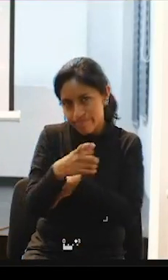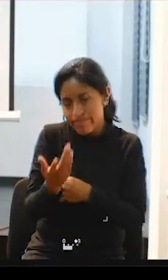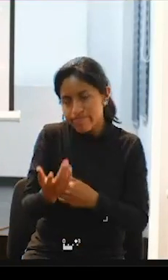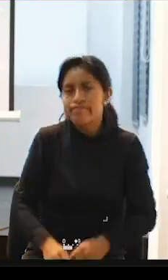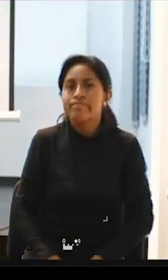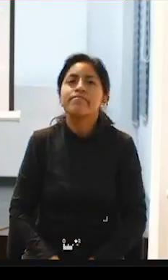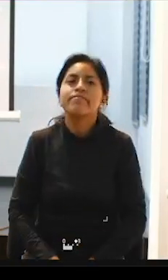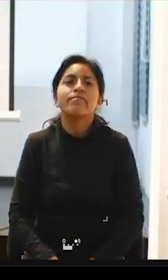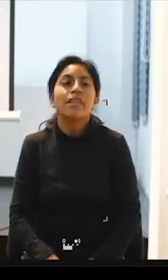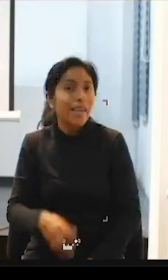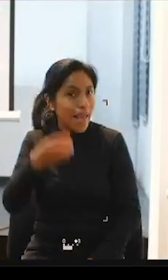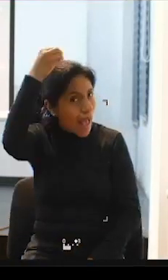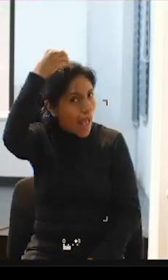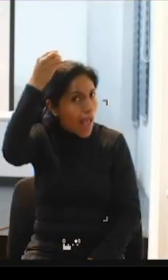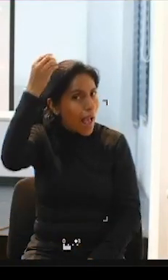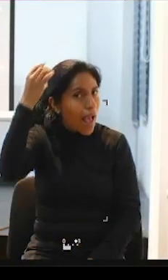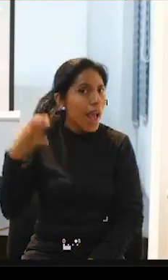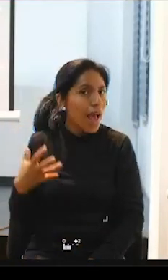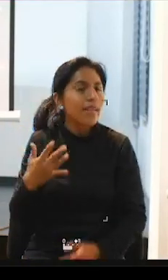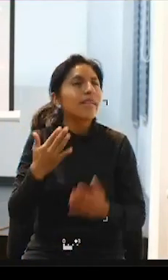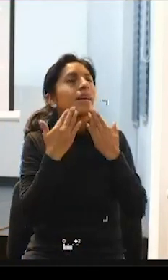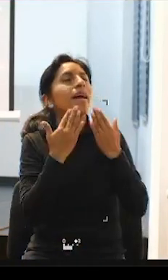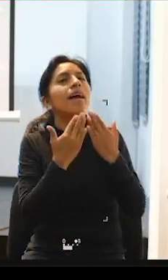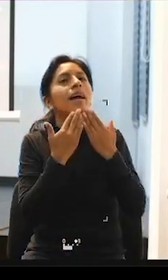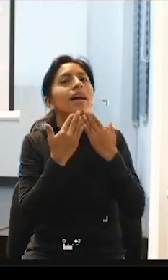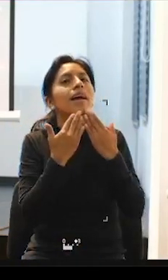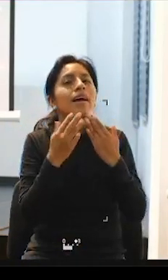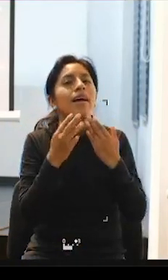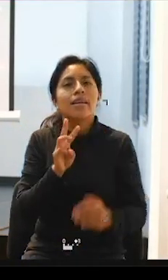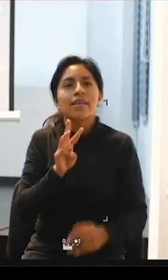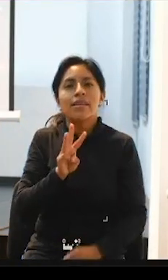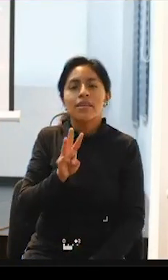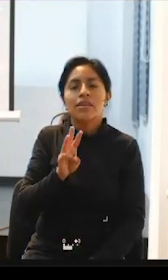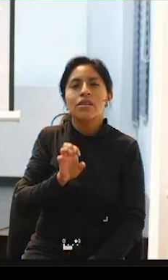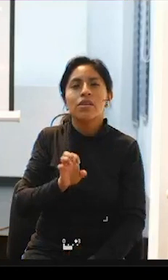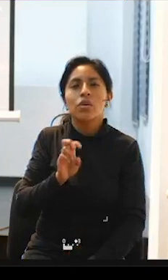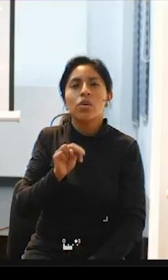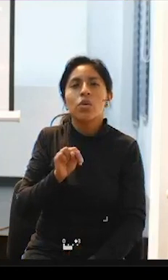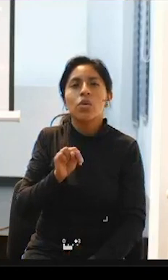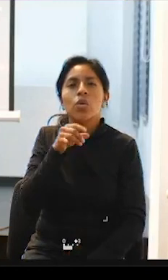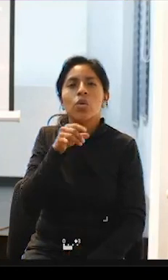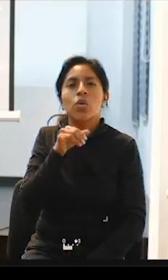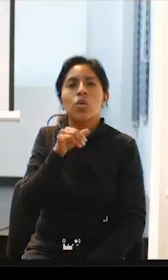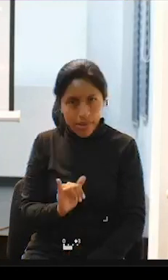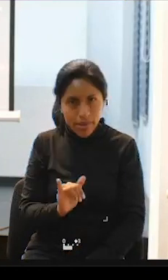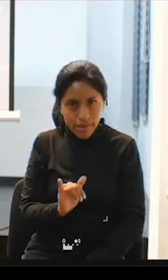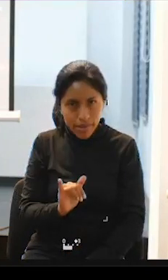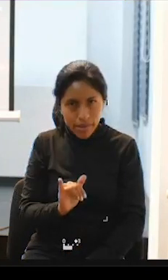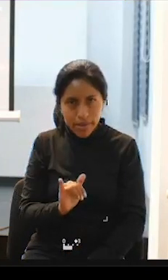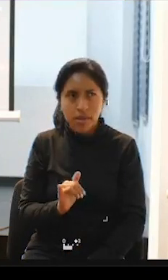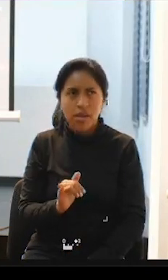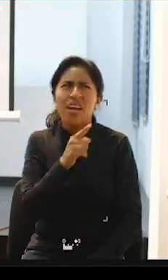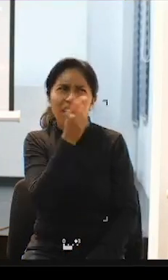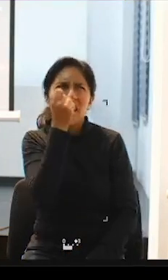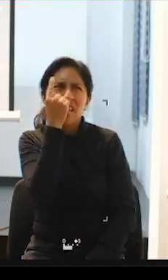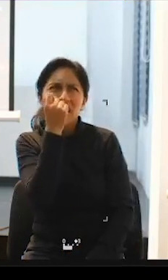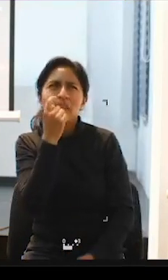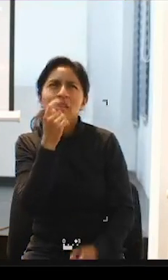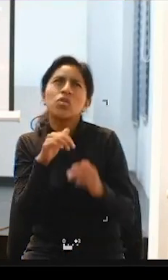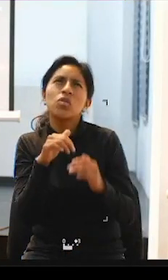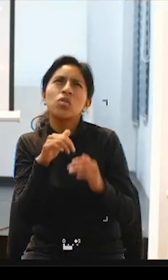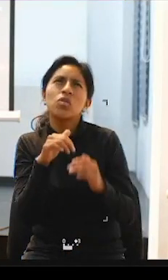Wendy gracias por darnos esta perspectiva bueno está instalado quizás como un acceso